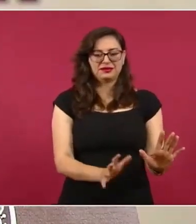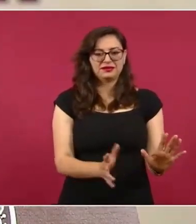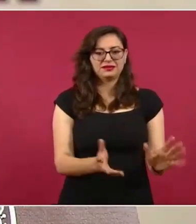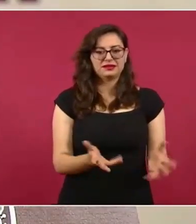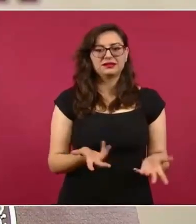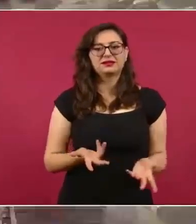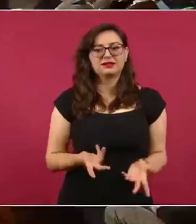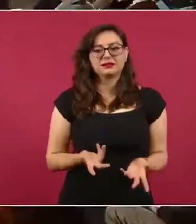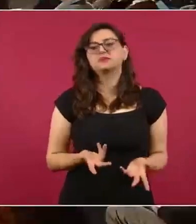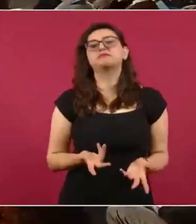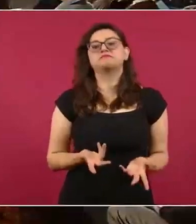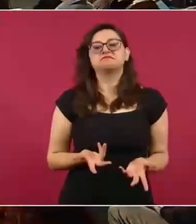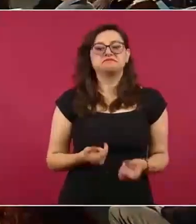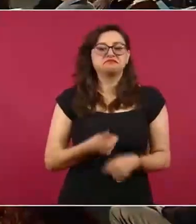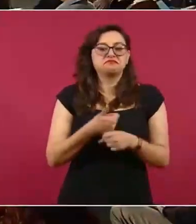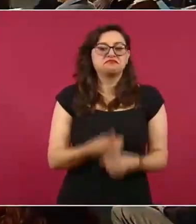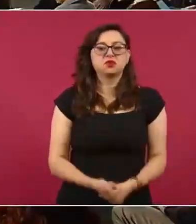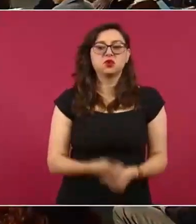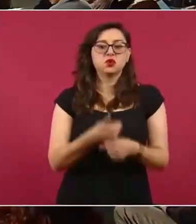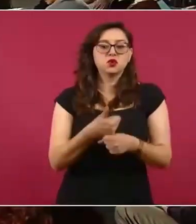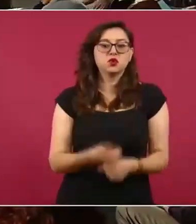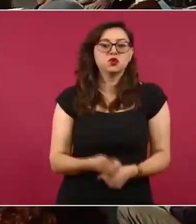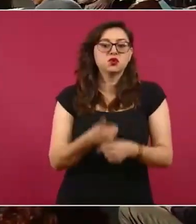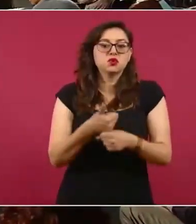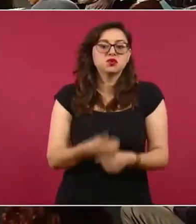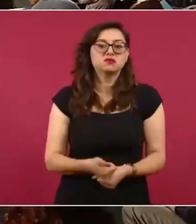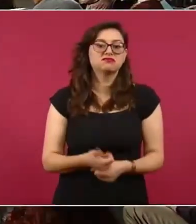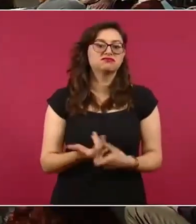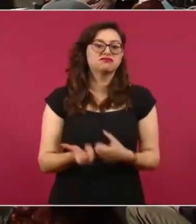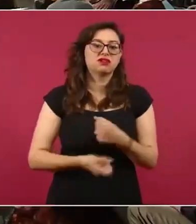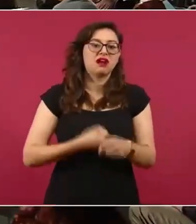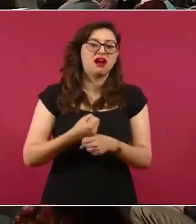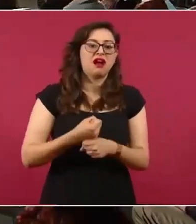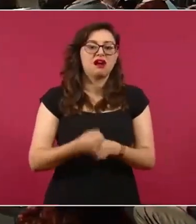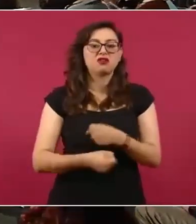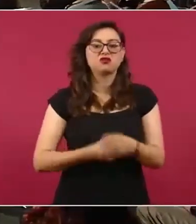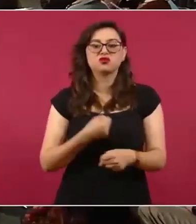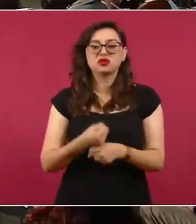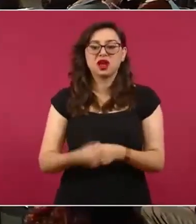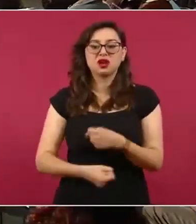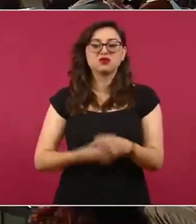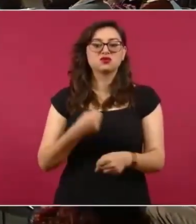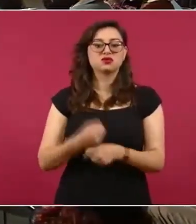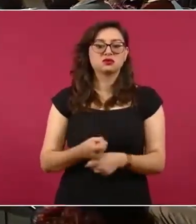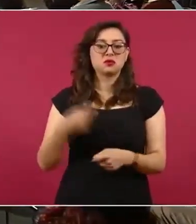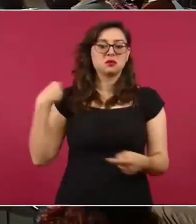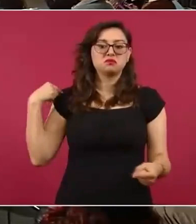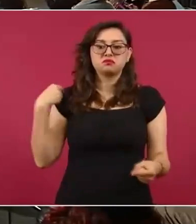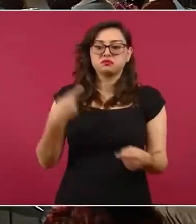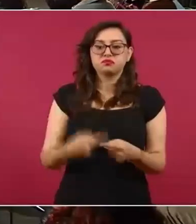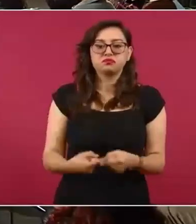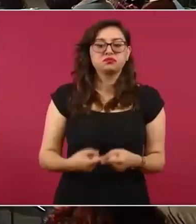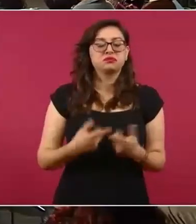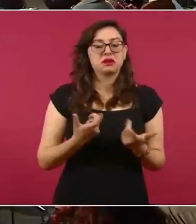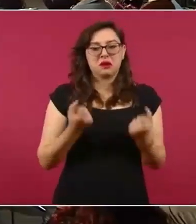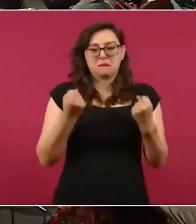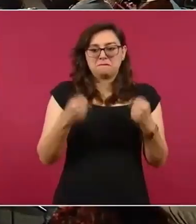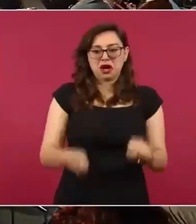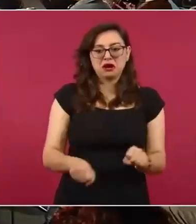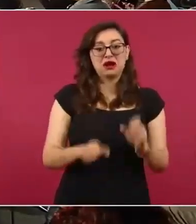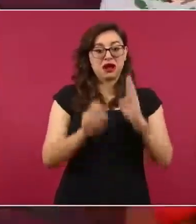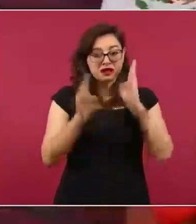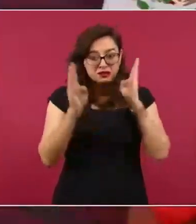he enfrentado pues el autoritarismo y desde luego el espionaje. Esto es